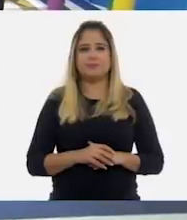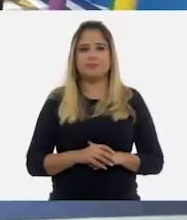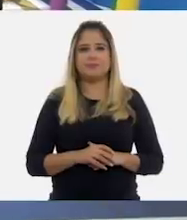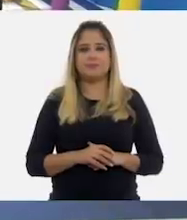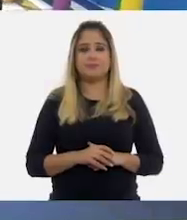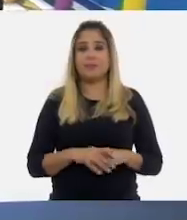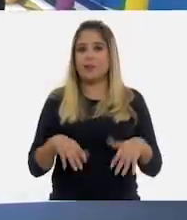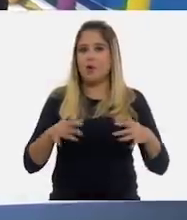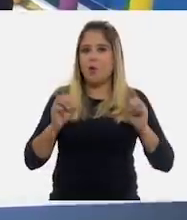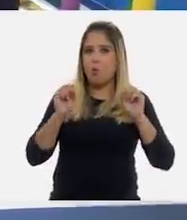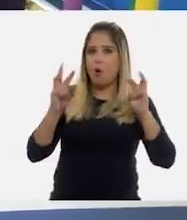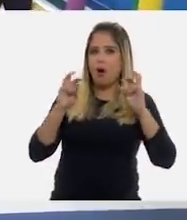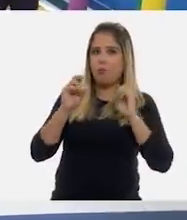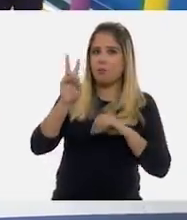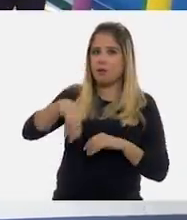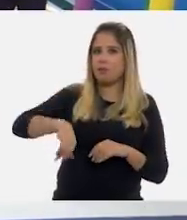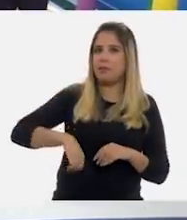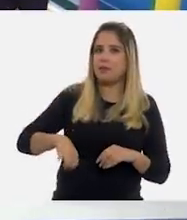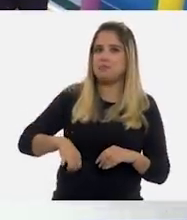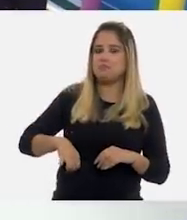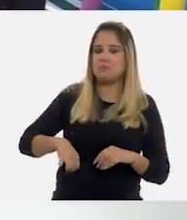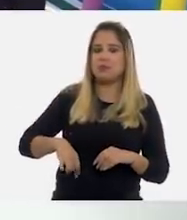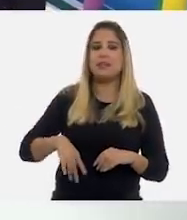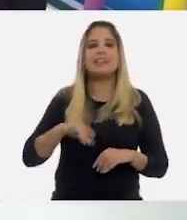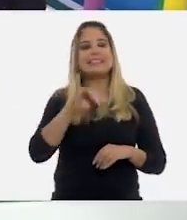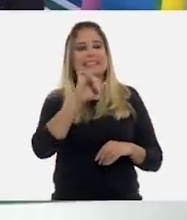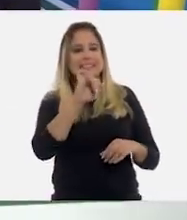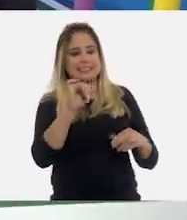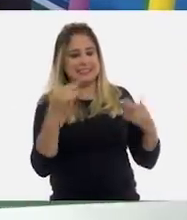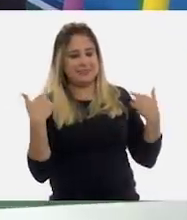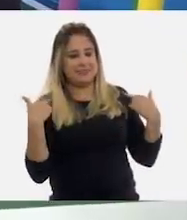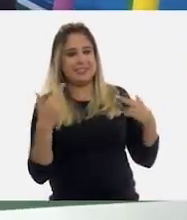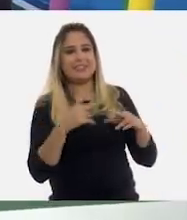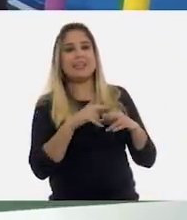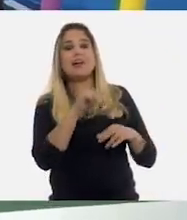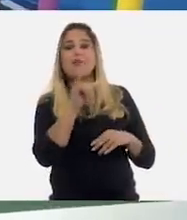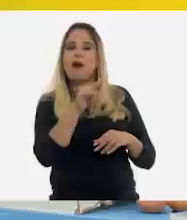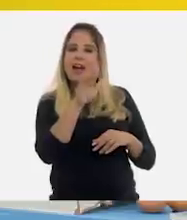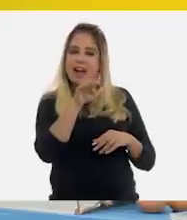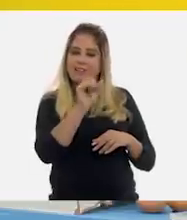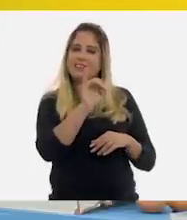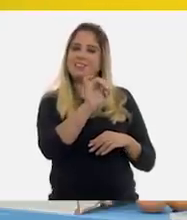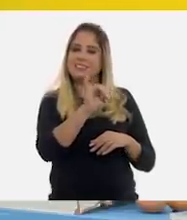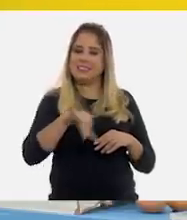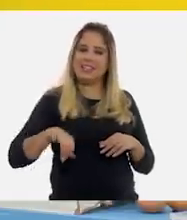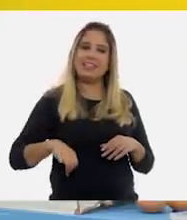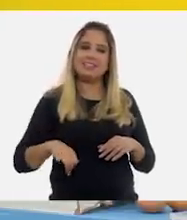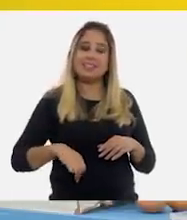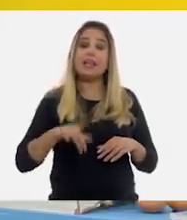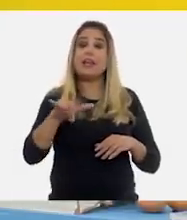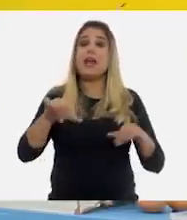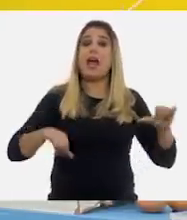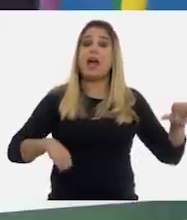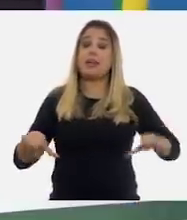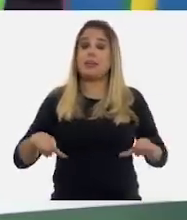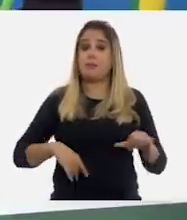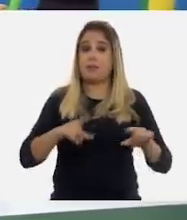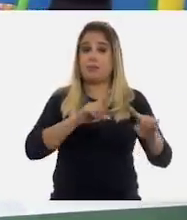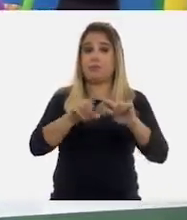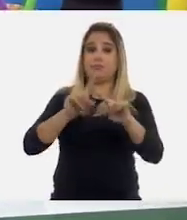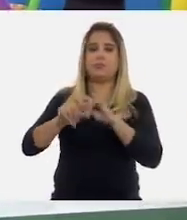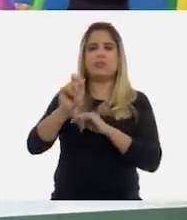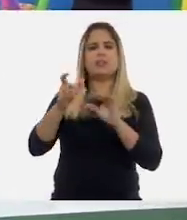¡Wow! ¡Muy interesante, maestra! Así es, Juan Carlos, es muy interesante. Entre las actividades económicas